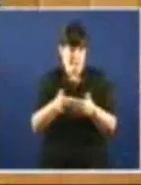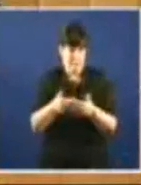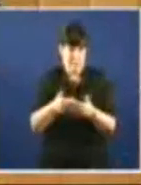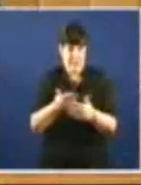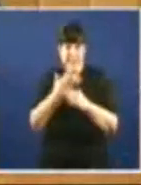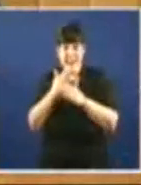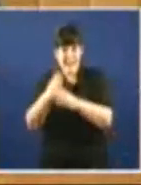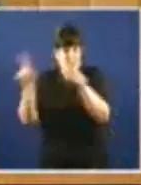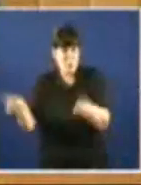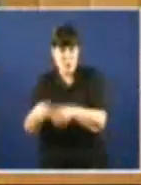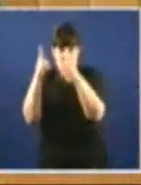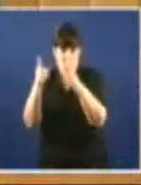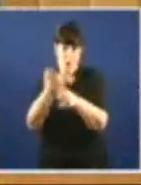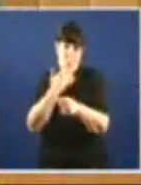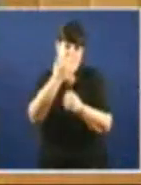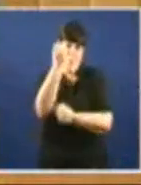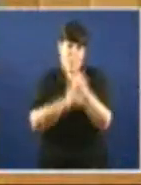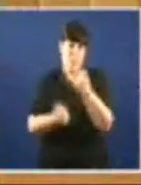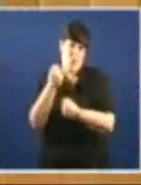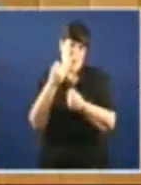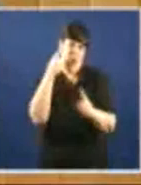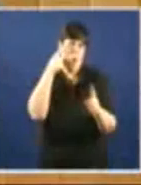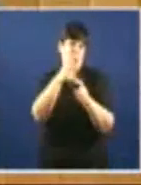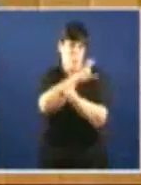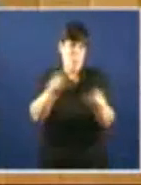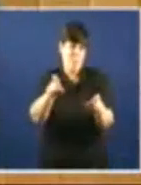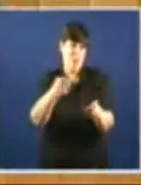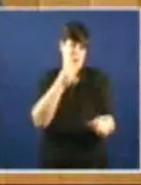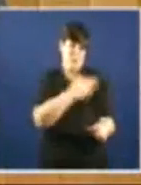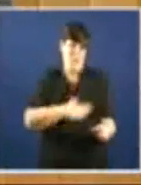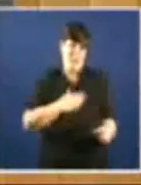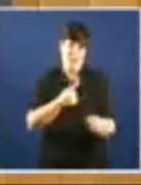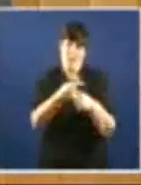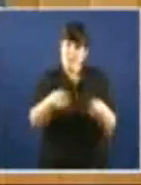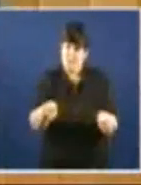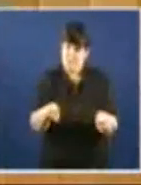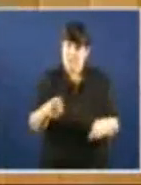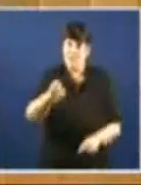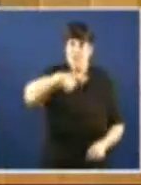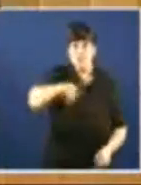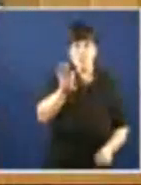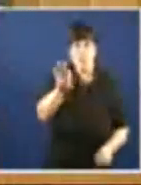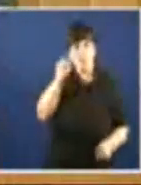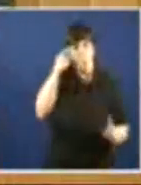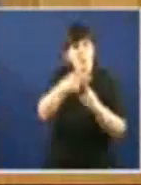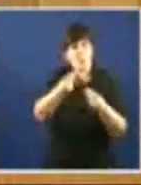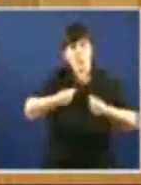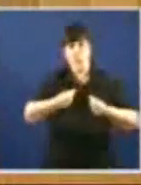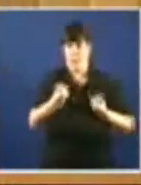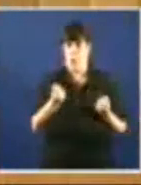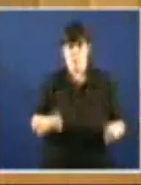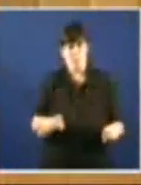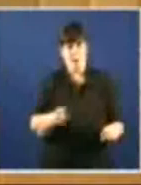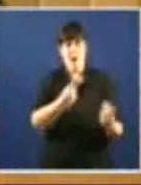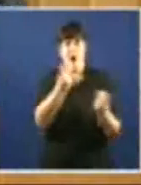que ver Con a economía Pensada para as persoas As persoas non necesitamos Ouro para vivir Necesitamos auga Alimentos